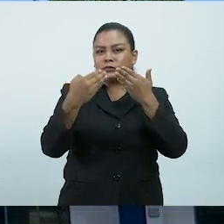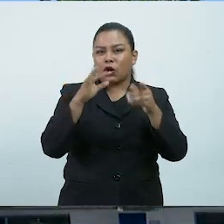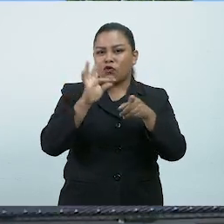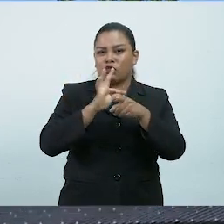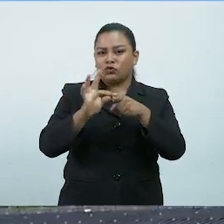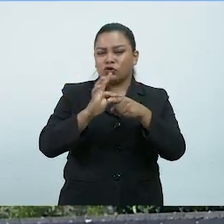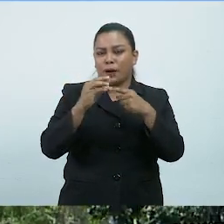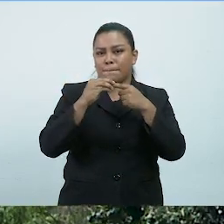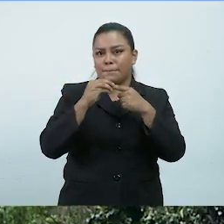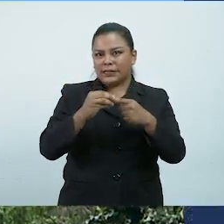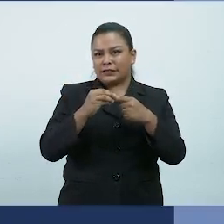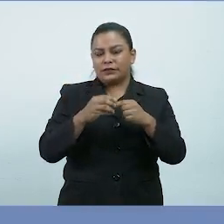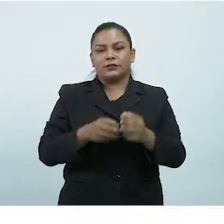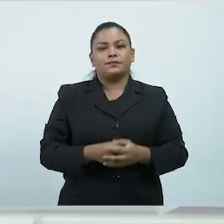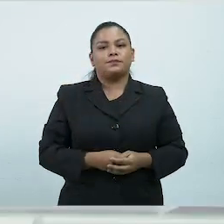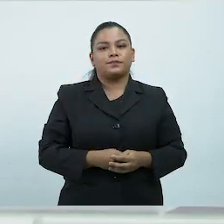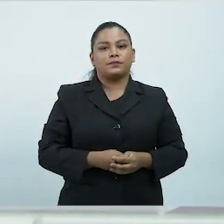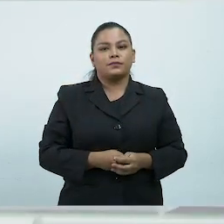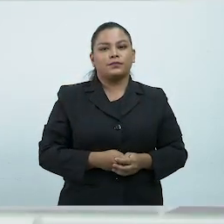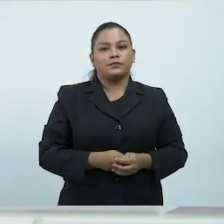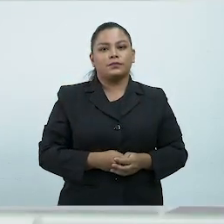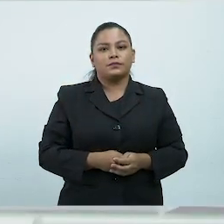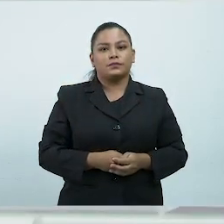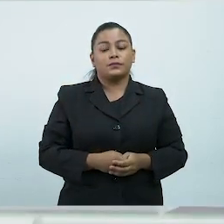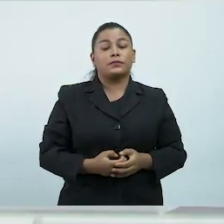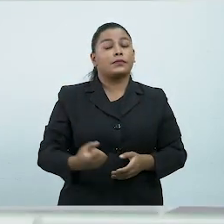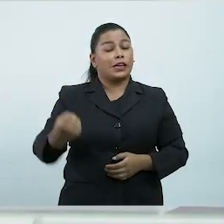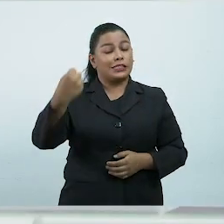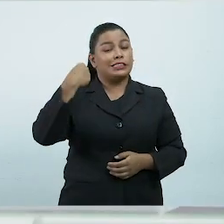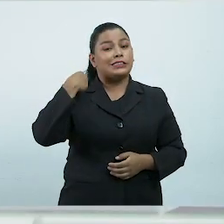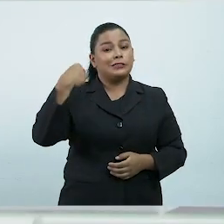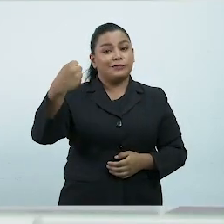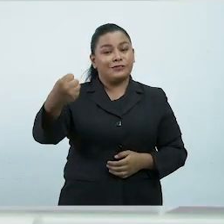función específica Además,